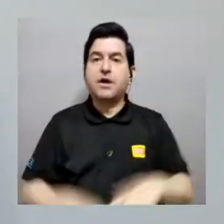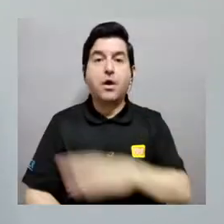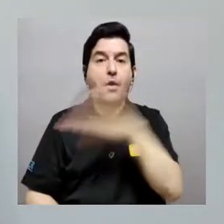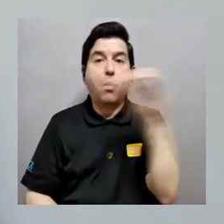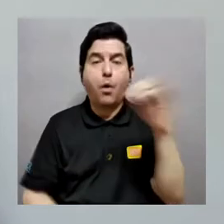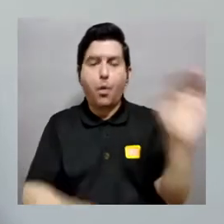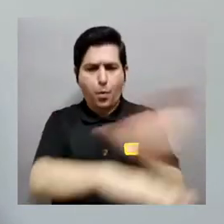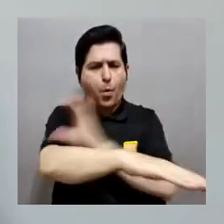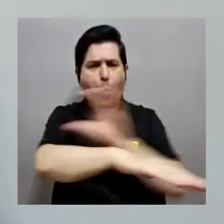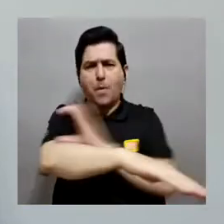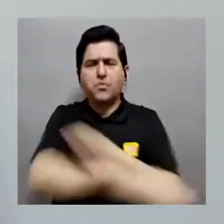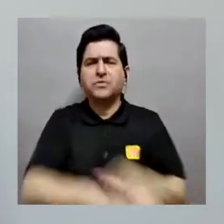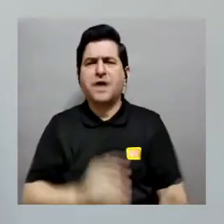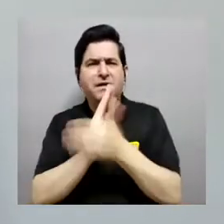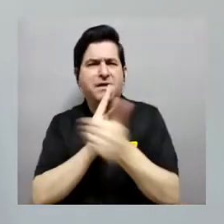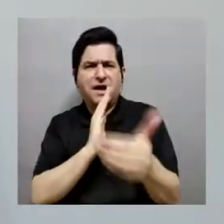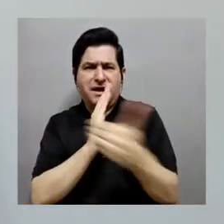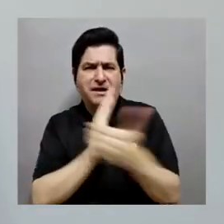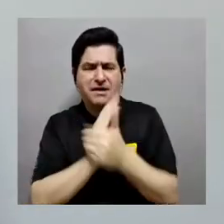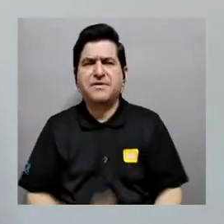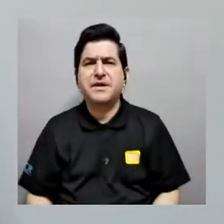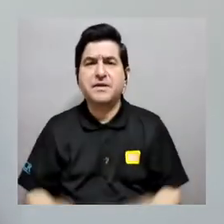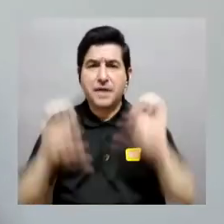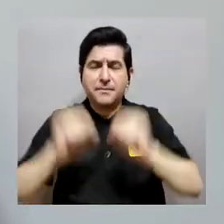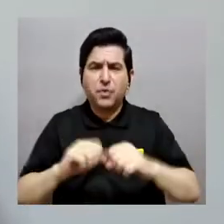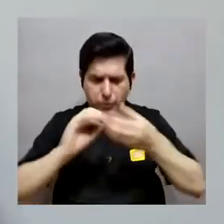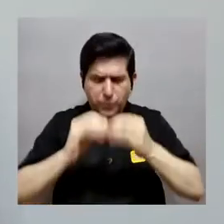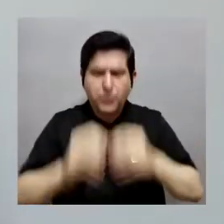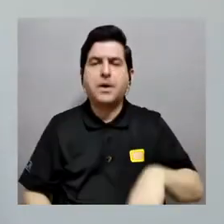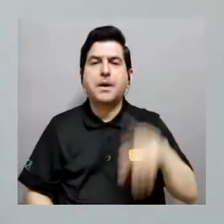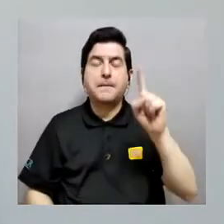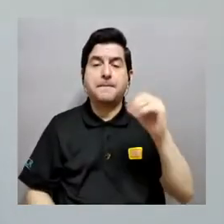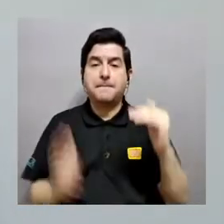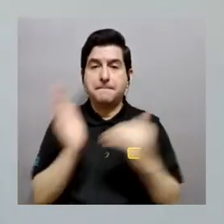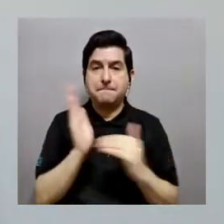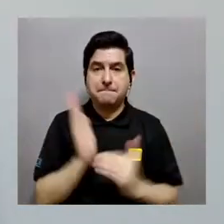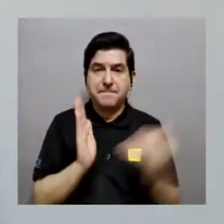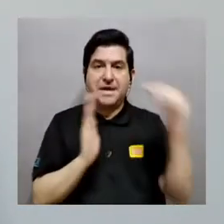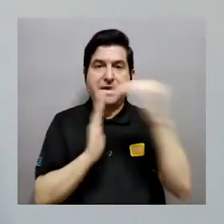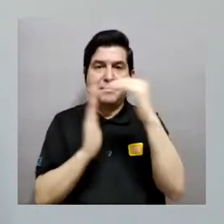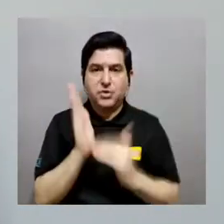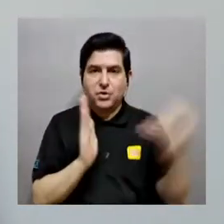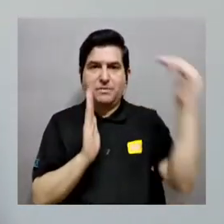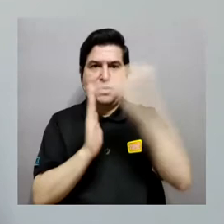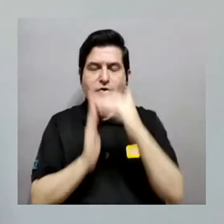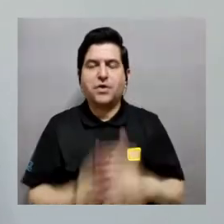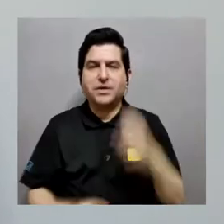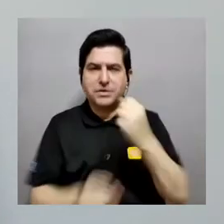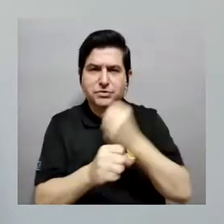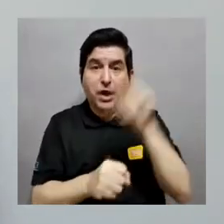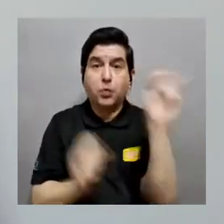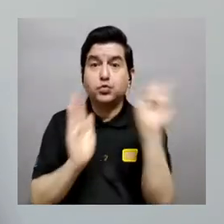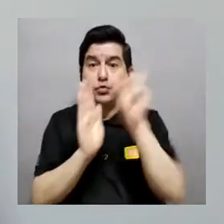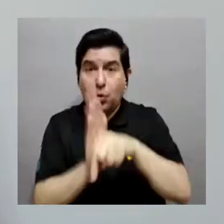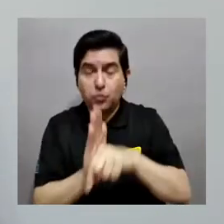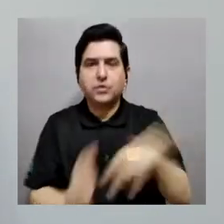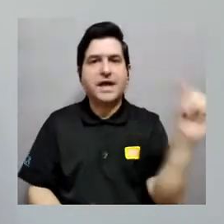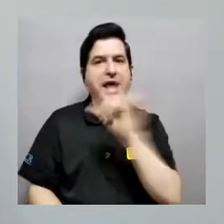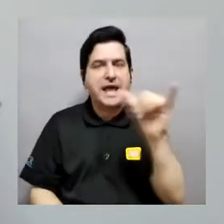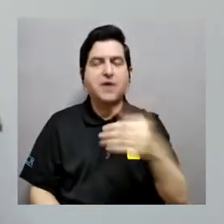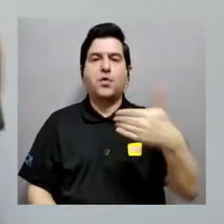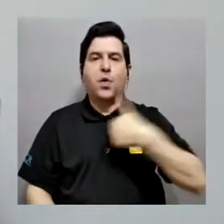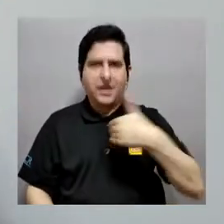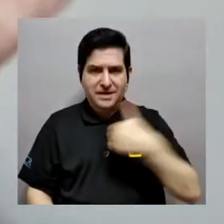o computadoras con la capacidad de calcular mil billones de operaciones en un solo segundo? Ese es el